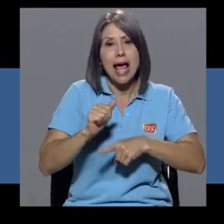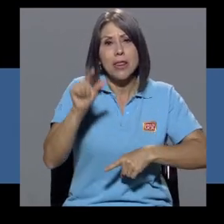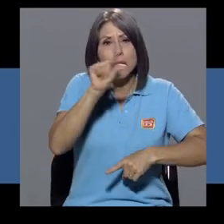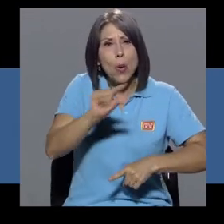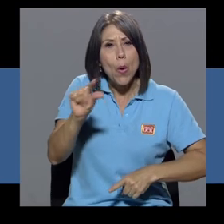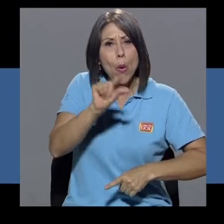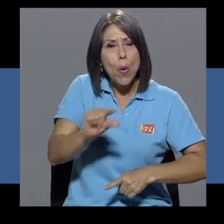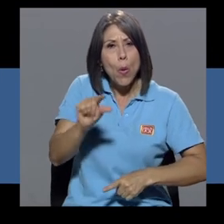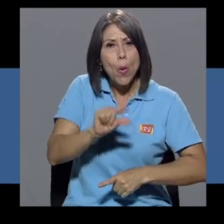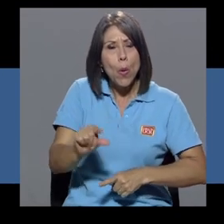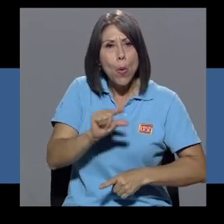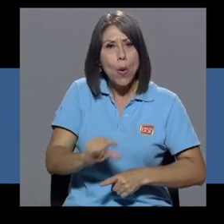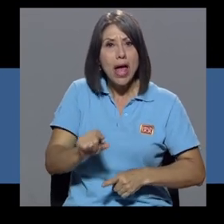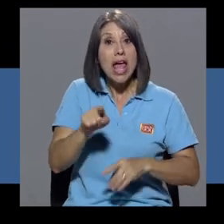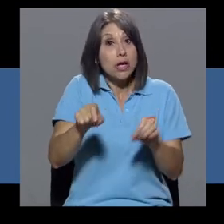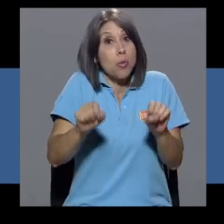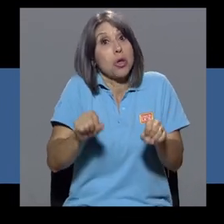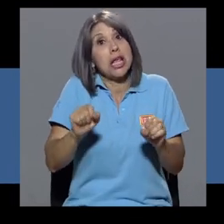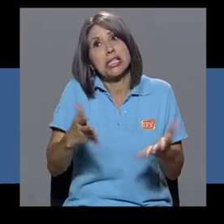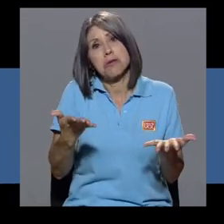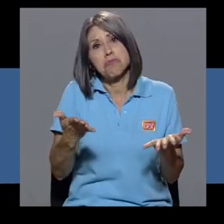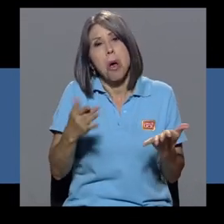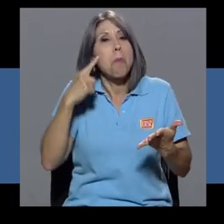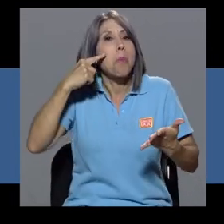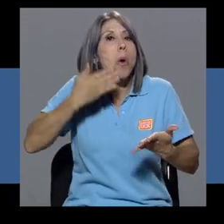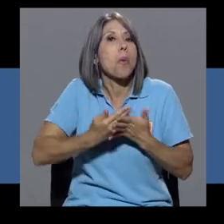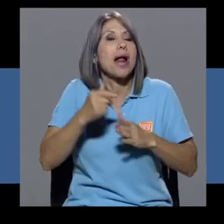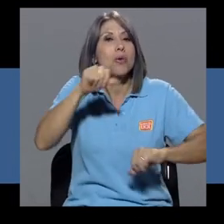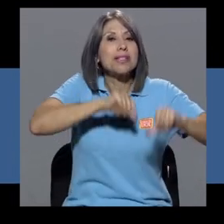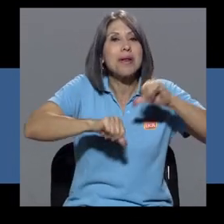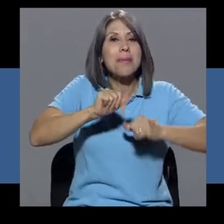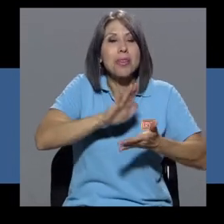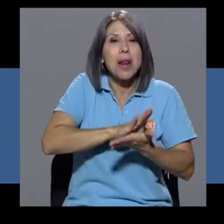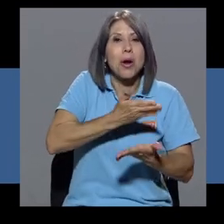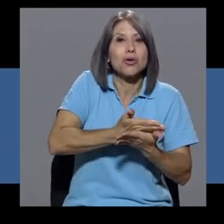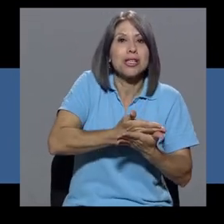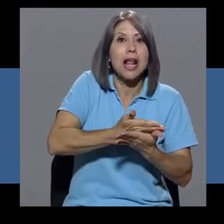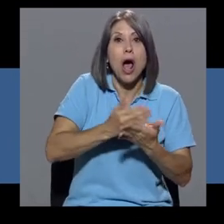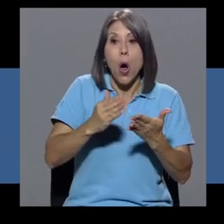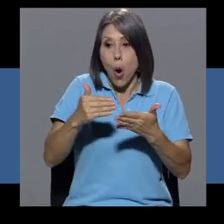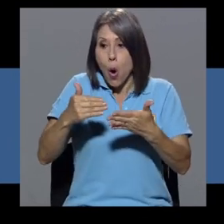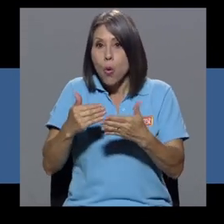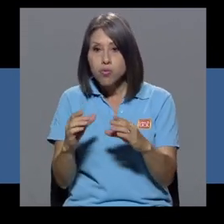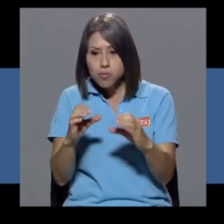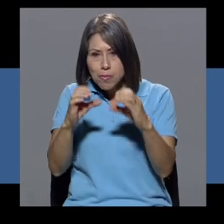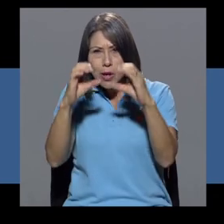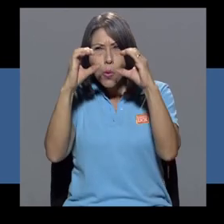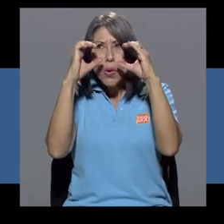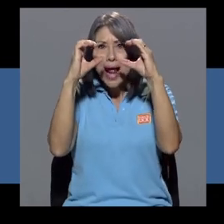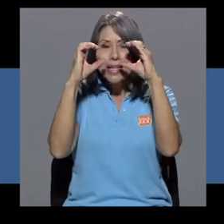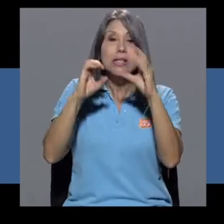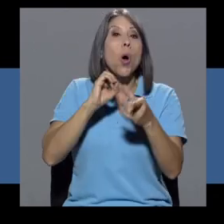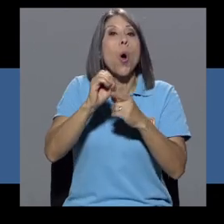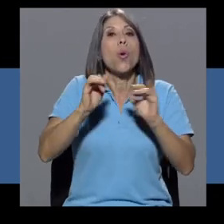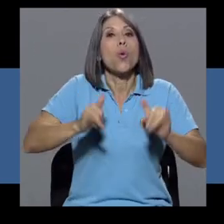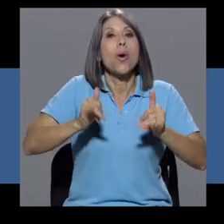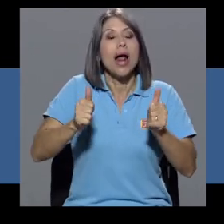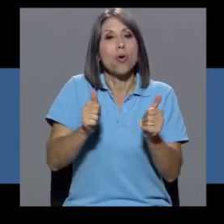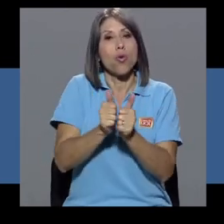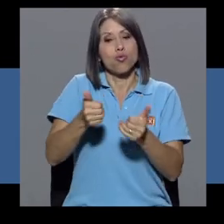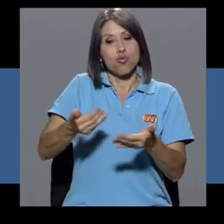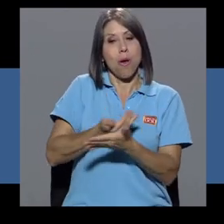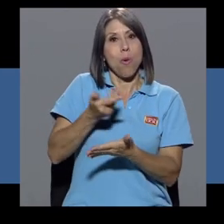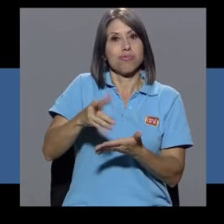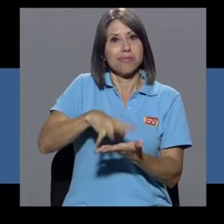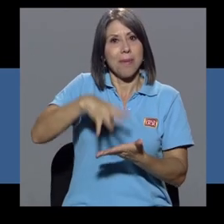actividad práctica todas las semanas. Esto podría ser probar un experimento en la cocina, probar un par de binoculares o